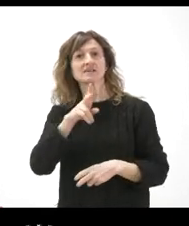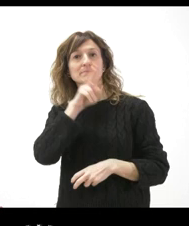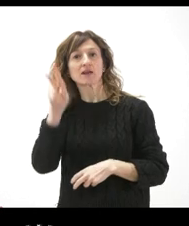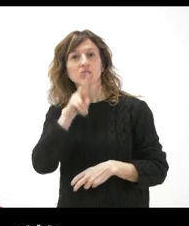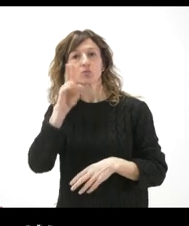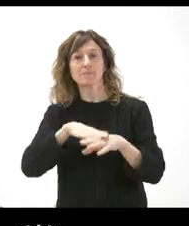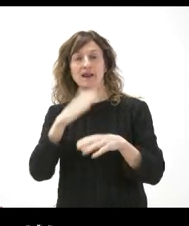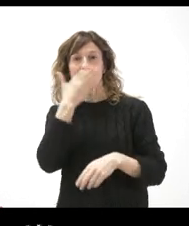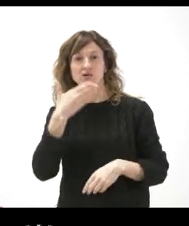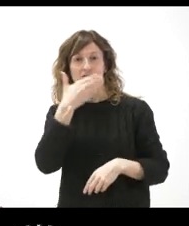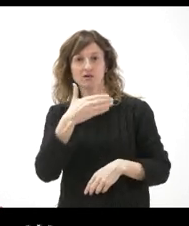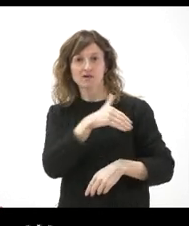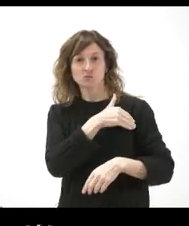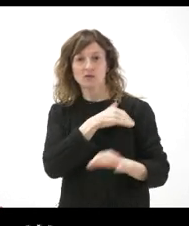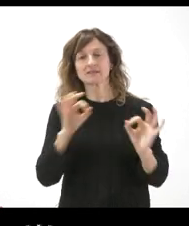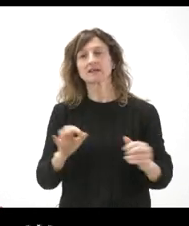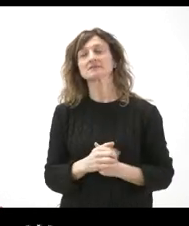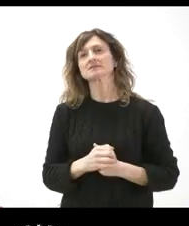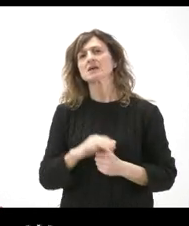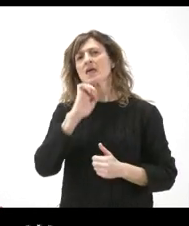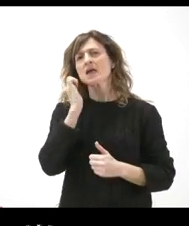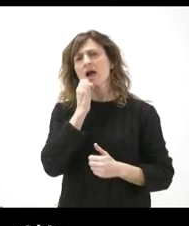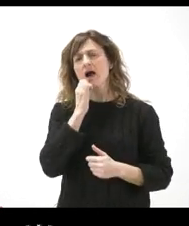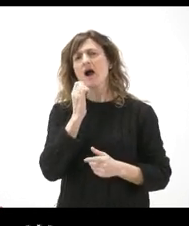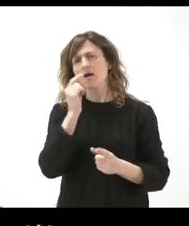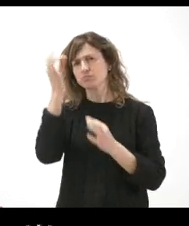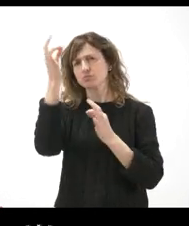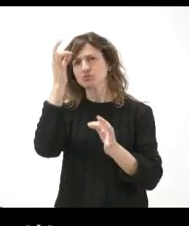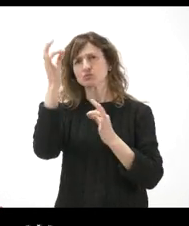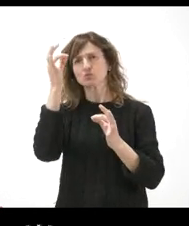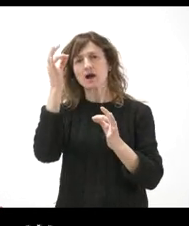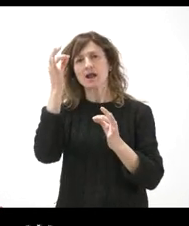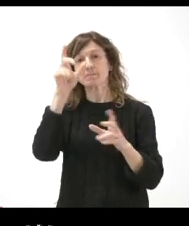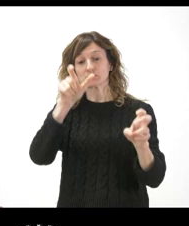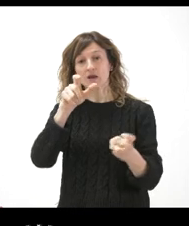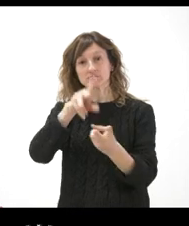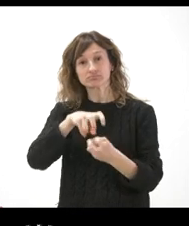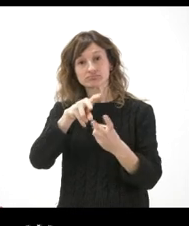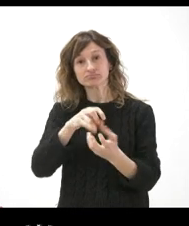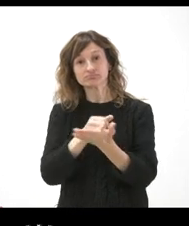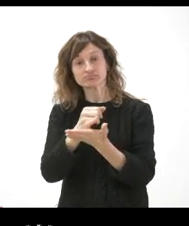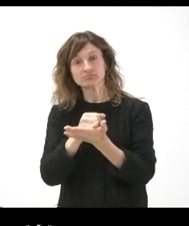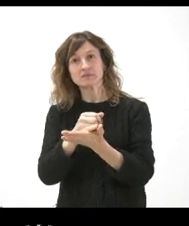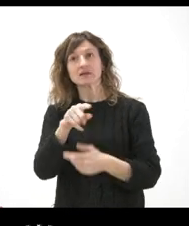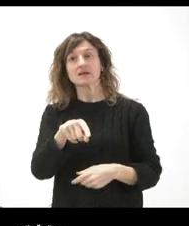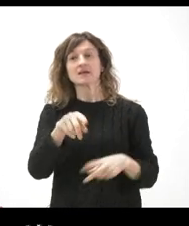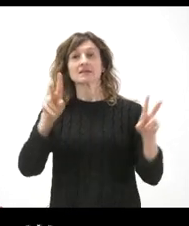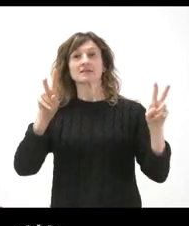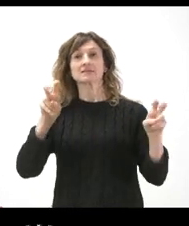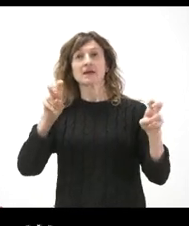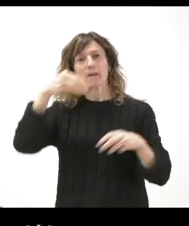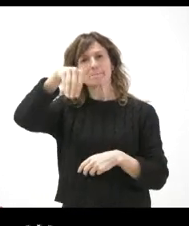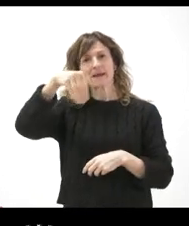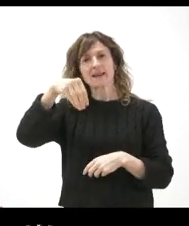escolares, una queja puntual de cultivadores de pera